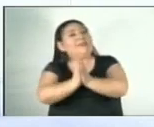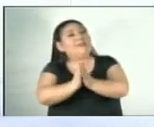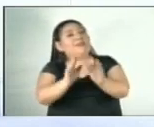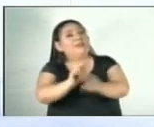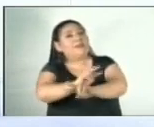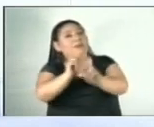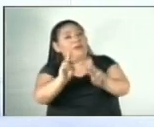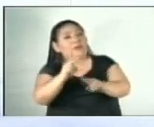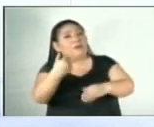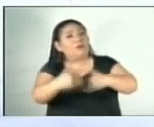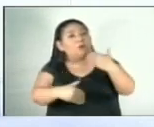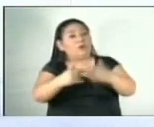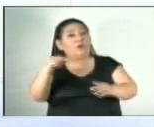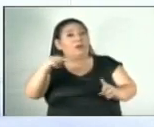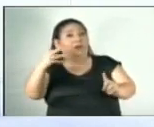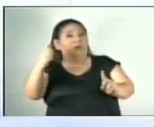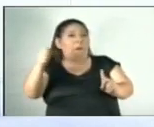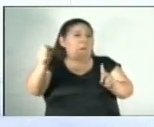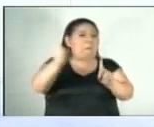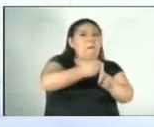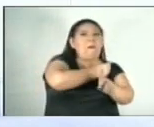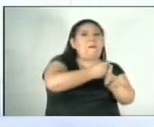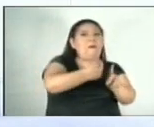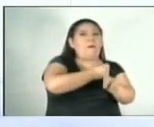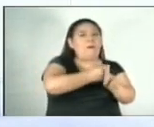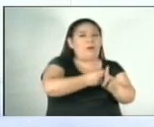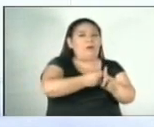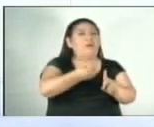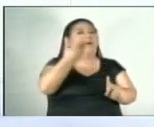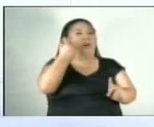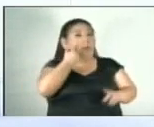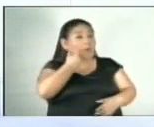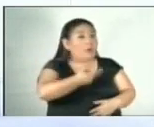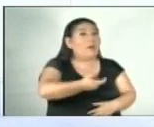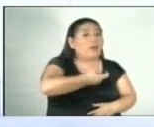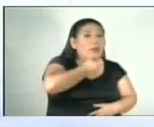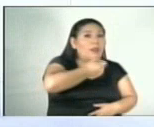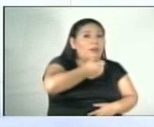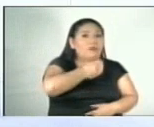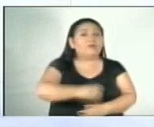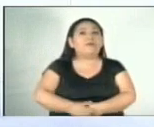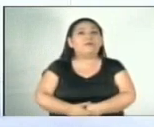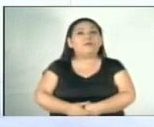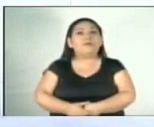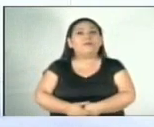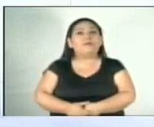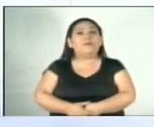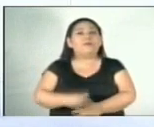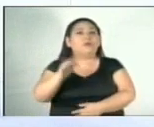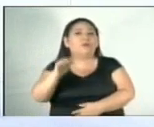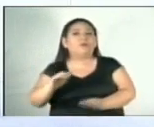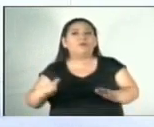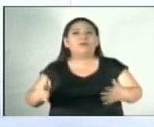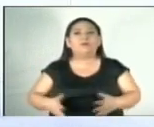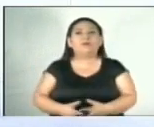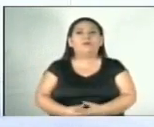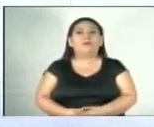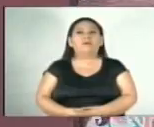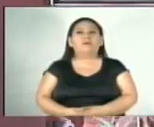un proceso por intento de homicidio en contra de un joven. Uno de nuestros equipos le ha dado seguimiento al caso y esto fue lo que ocurrió.